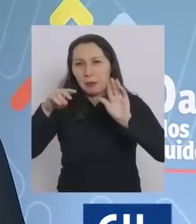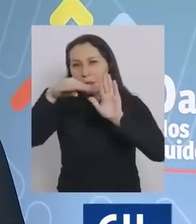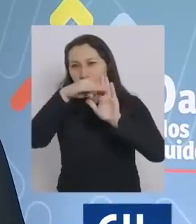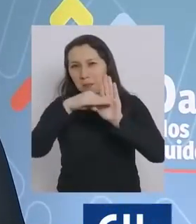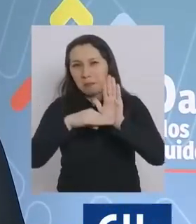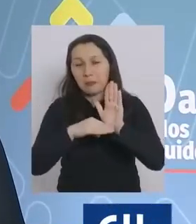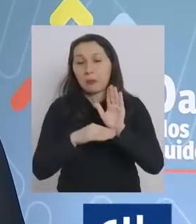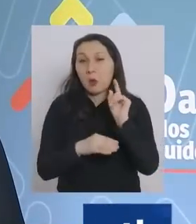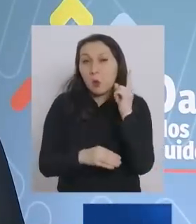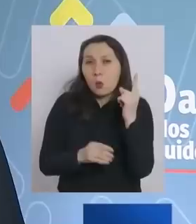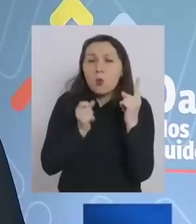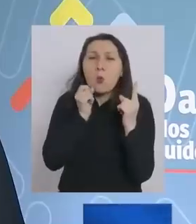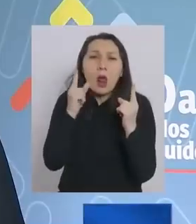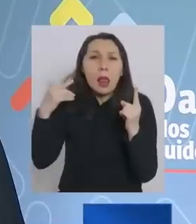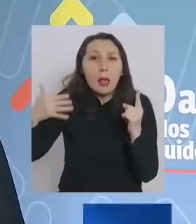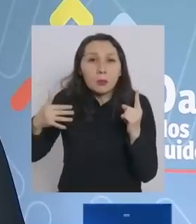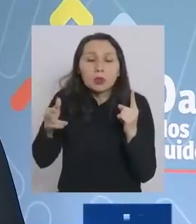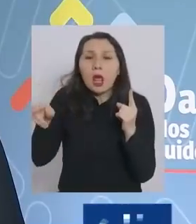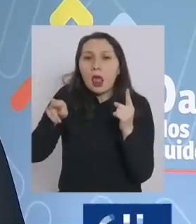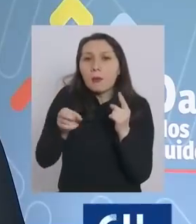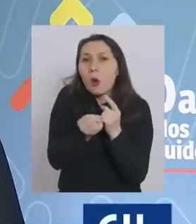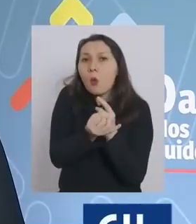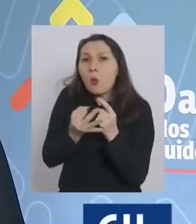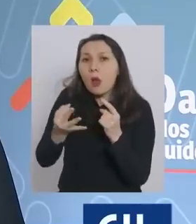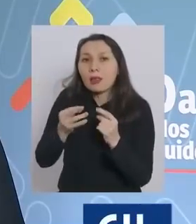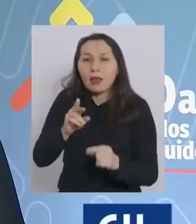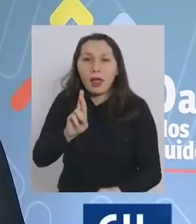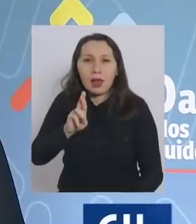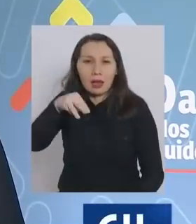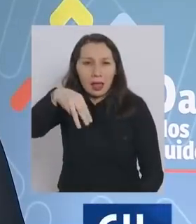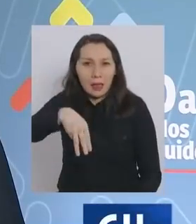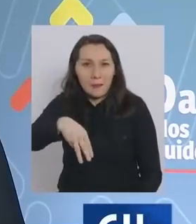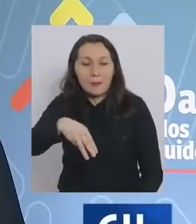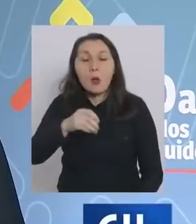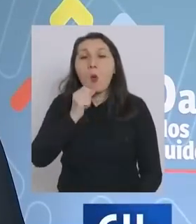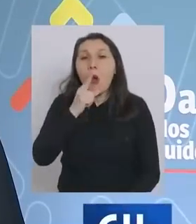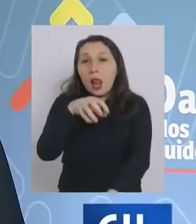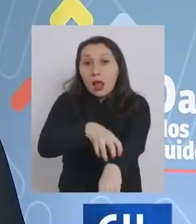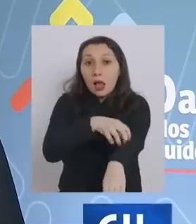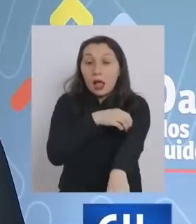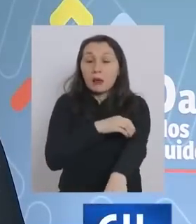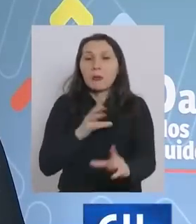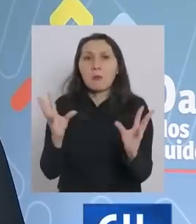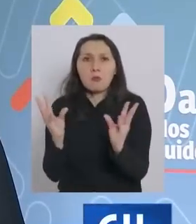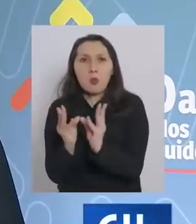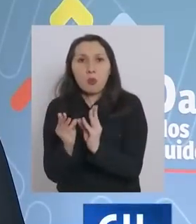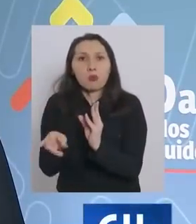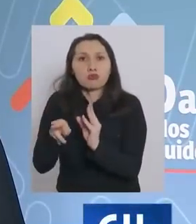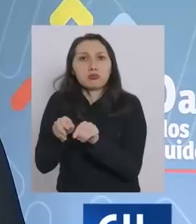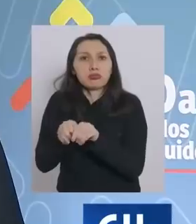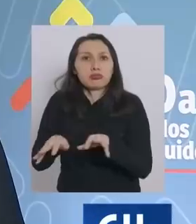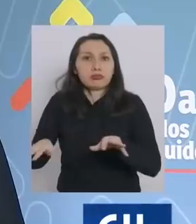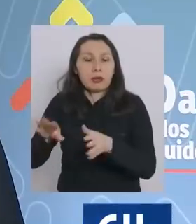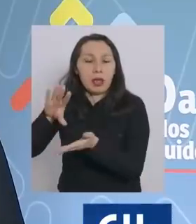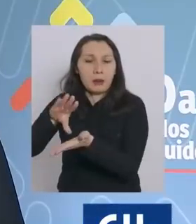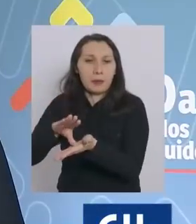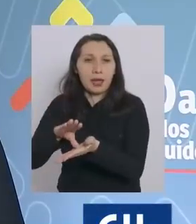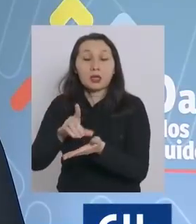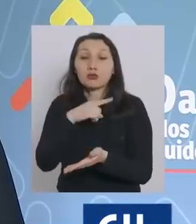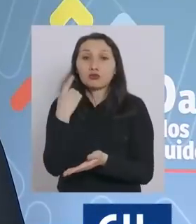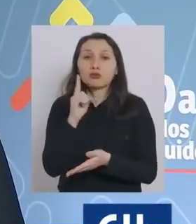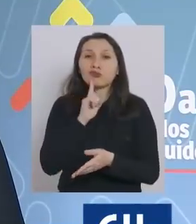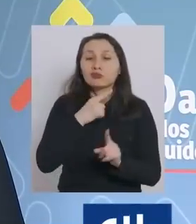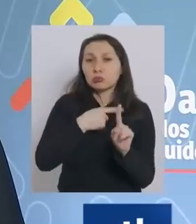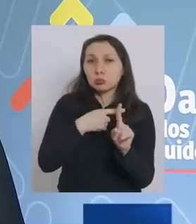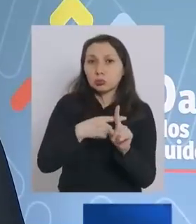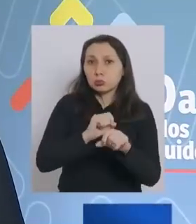uno de los parámetros importantes es incidencia en región metropolitana es de las regiones que tiene la incidencia más baja en todo nuestro país estamos con